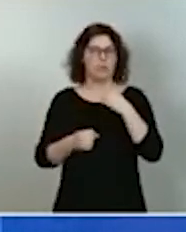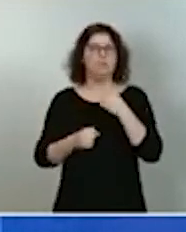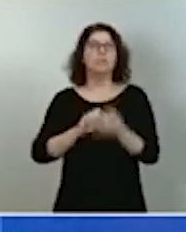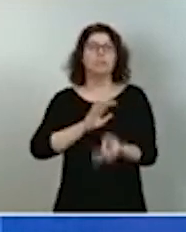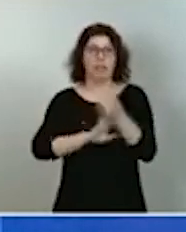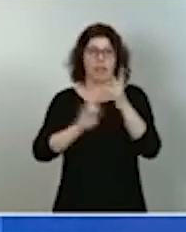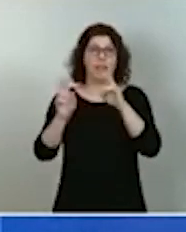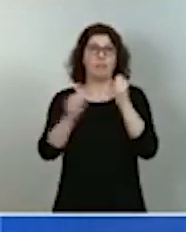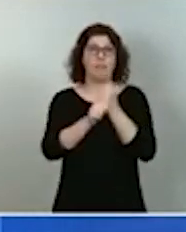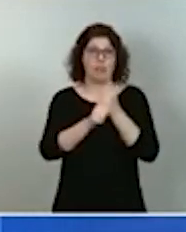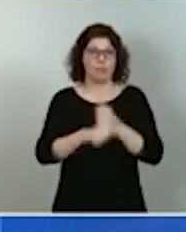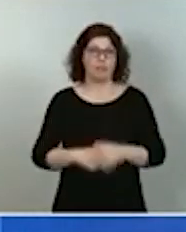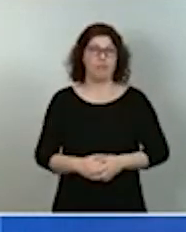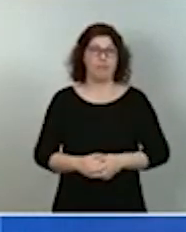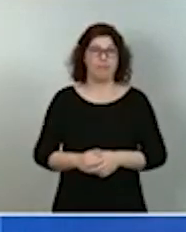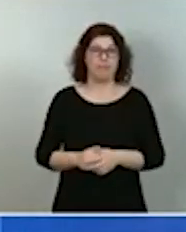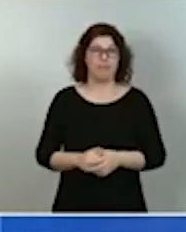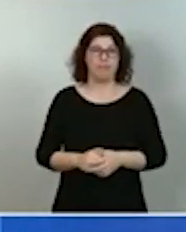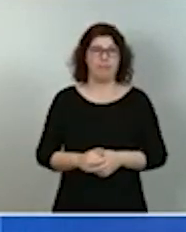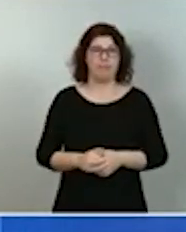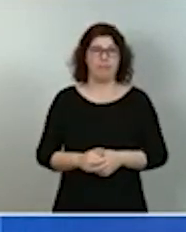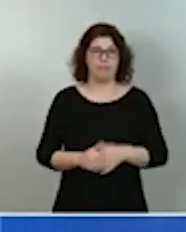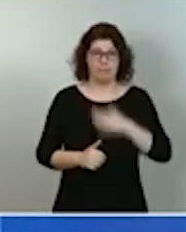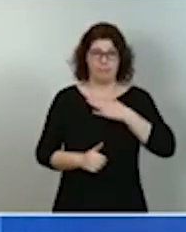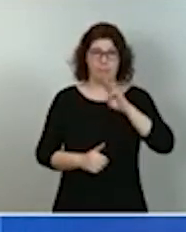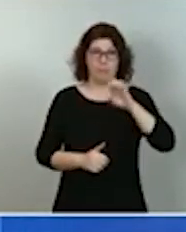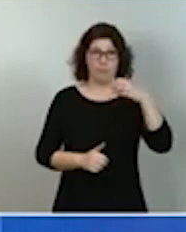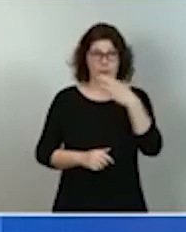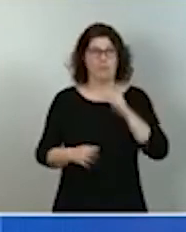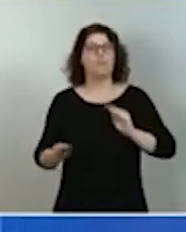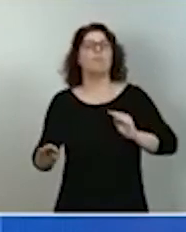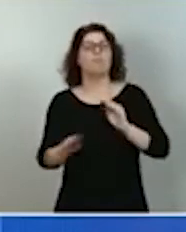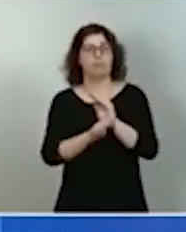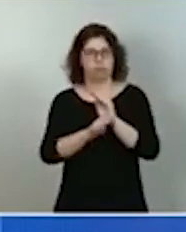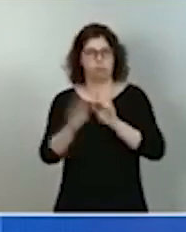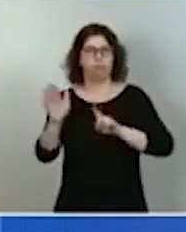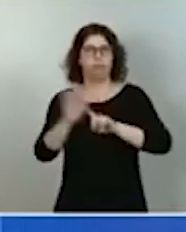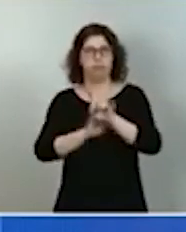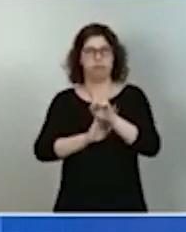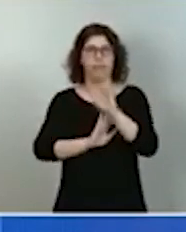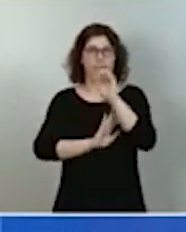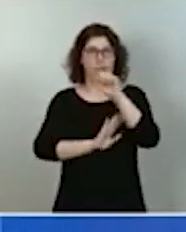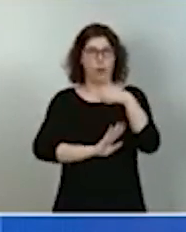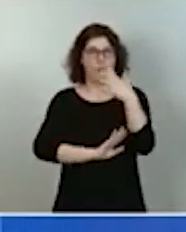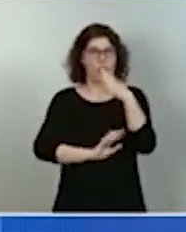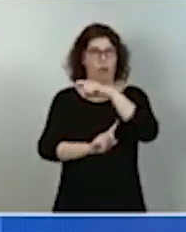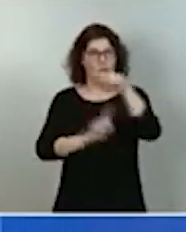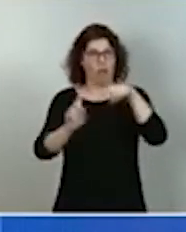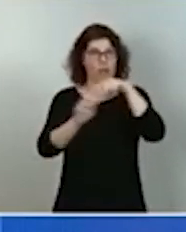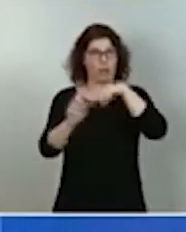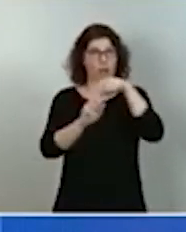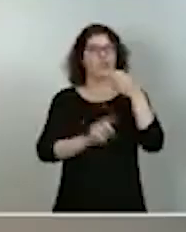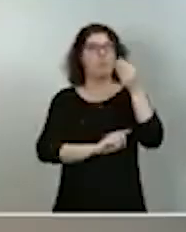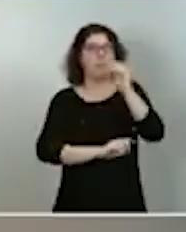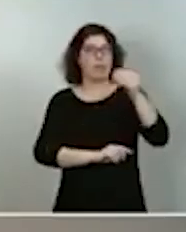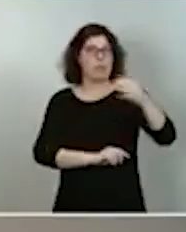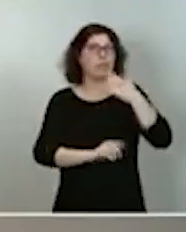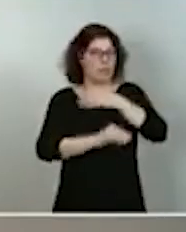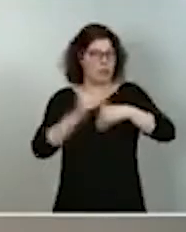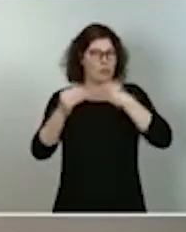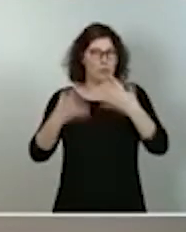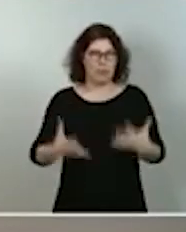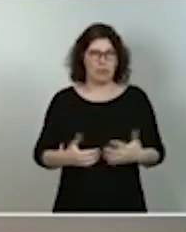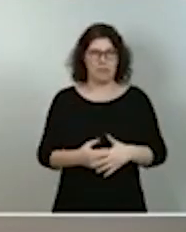Ayudan a impulsar nuestro Producto Interior Bruto en más de medio punto adicional por año si lo hacemos bien. Y en cuanto al mercado de trabajo,